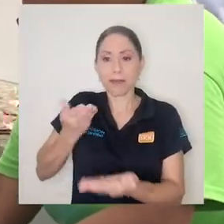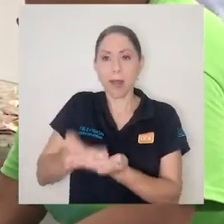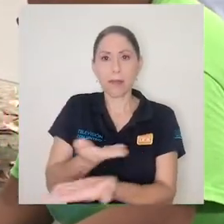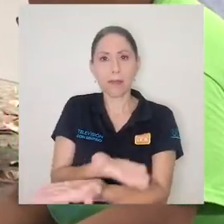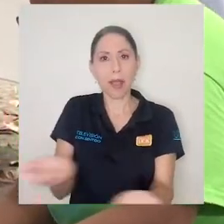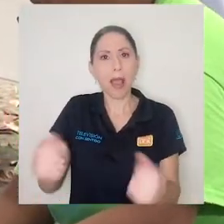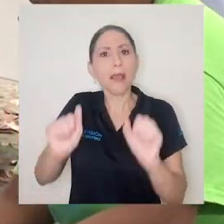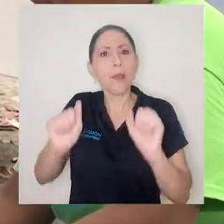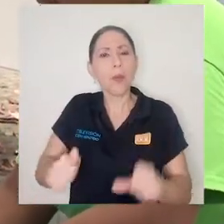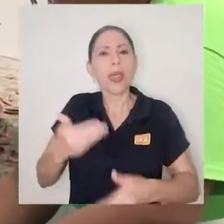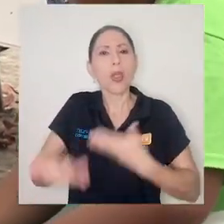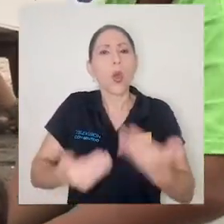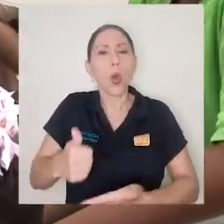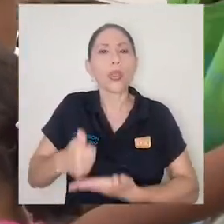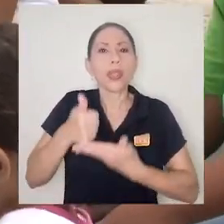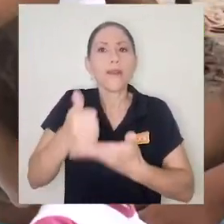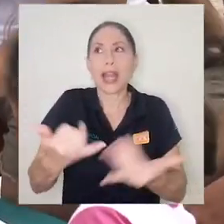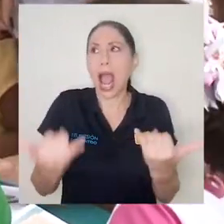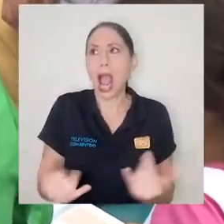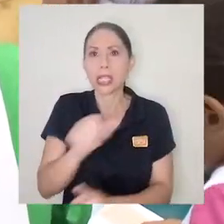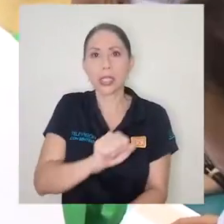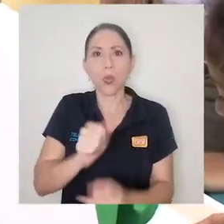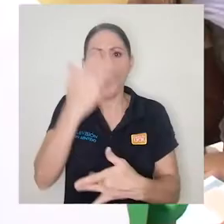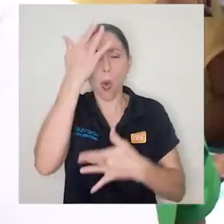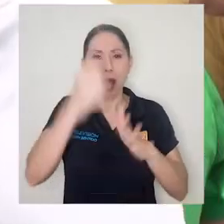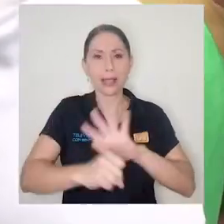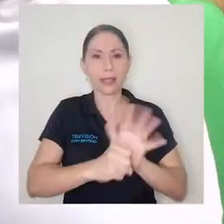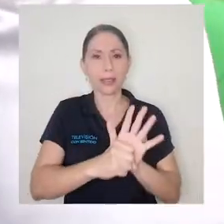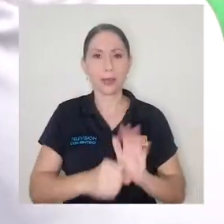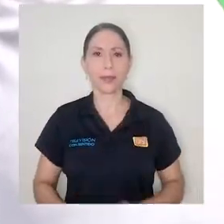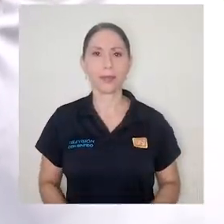pueden contribuir ante el contexto actual de pandemia.